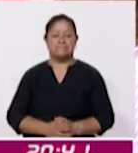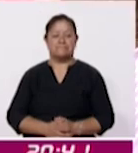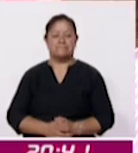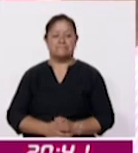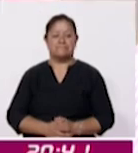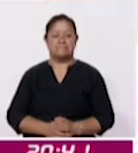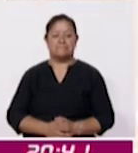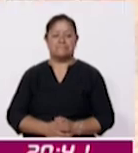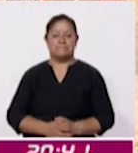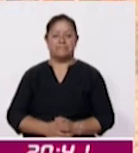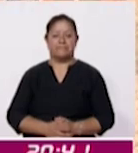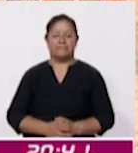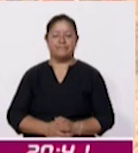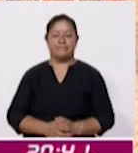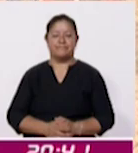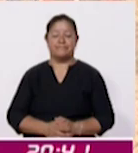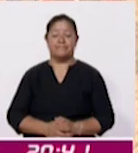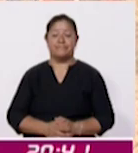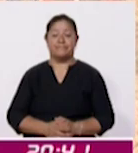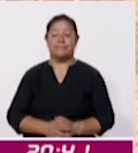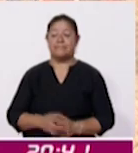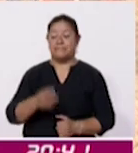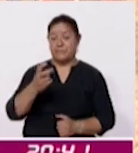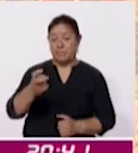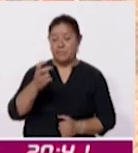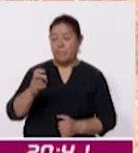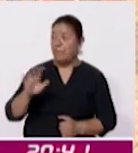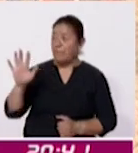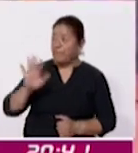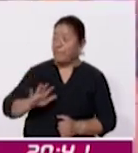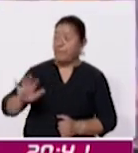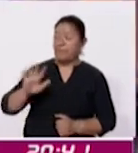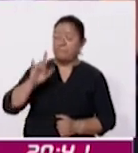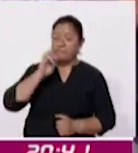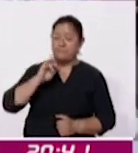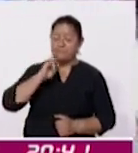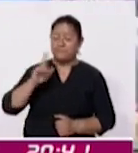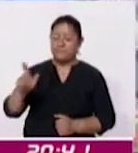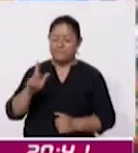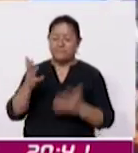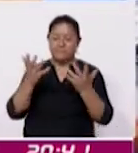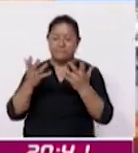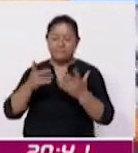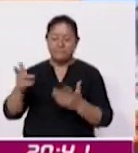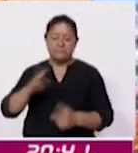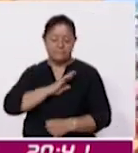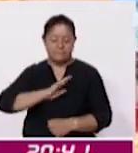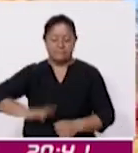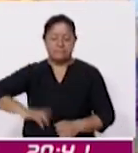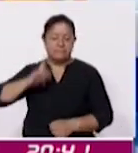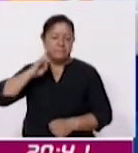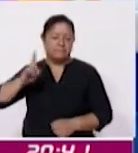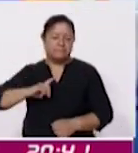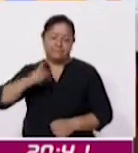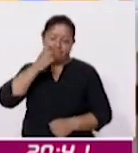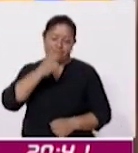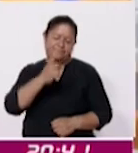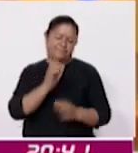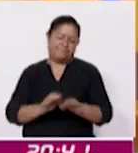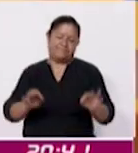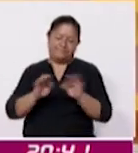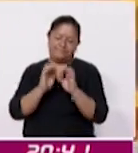de al respecto productoras de esta bebida tradicional del municipio de Zacatelco destacan la importancia de su